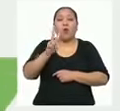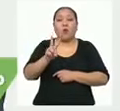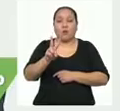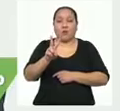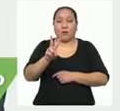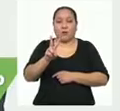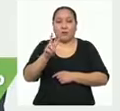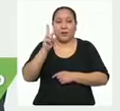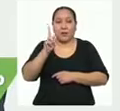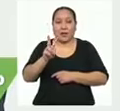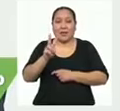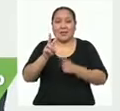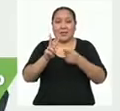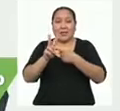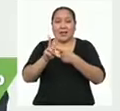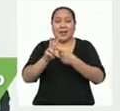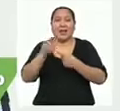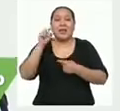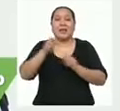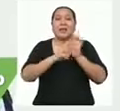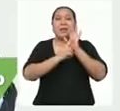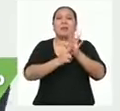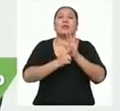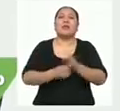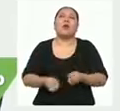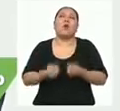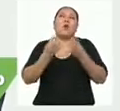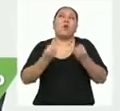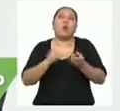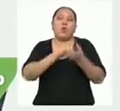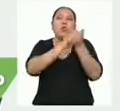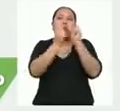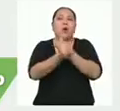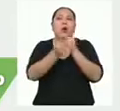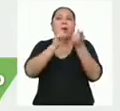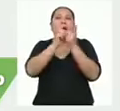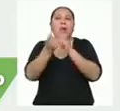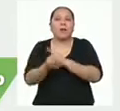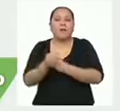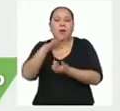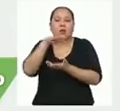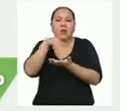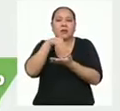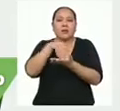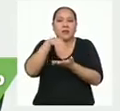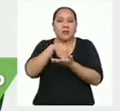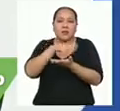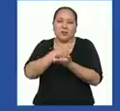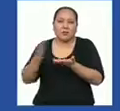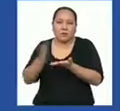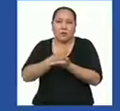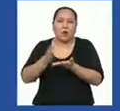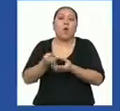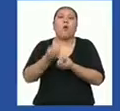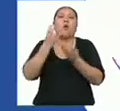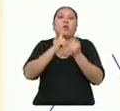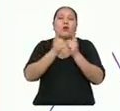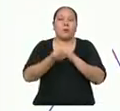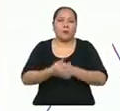medida de dispersión que representa qué tanto ha variado respecto a su media o promedio aritmético.